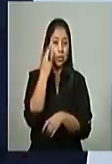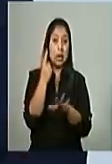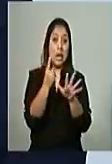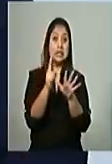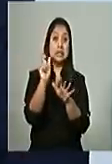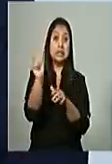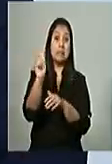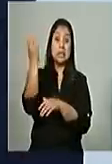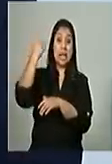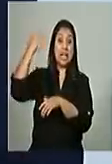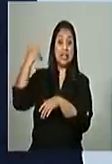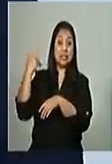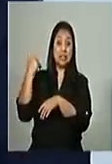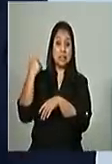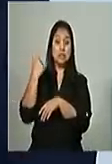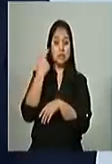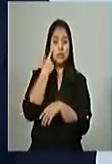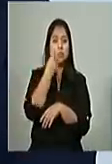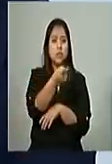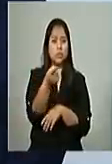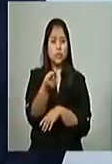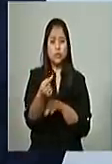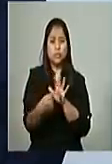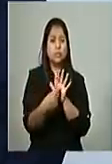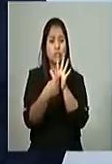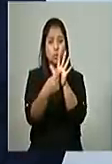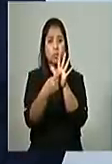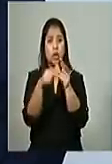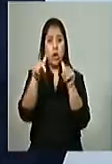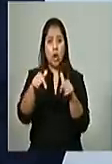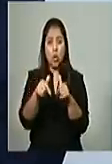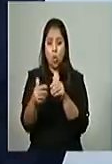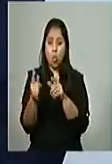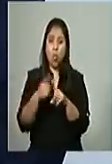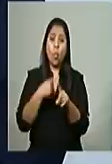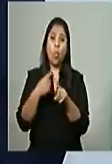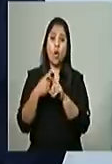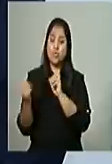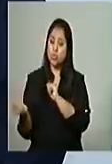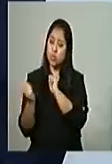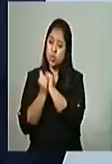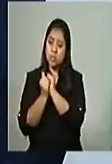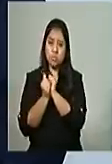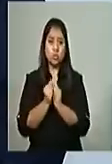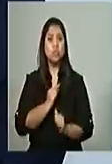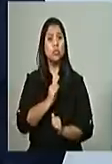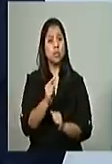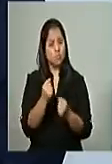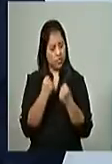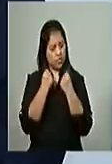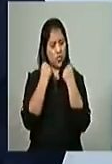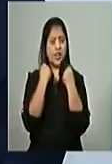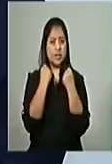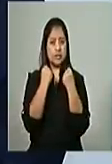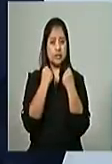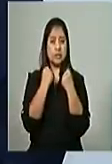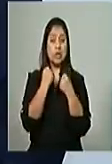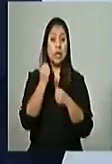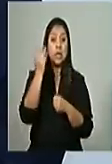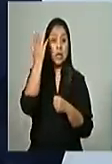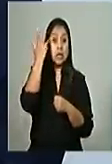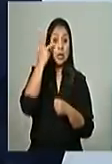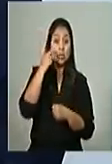cuando nos unimos somos más fuertes. En los días pasados, nuestros aeropuertos